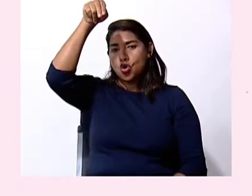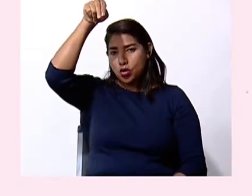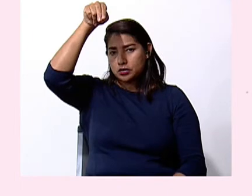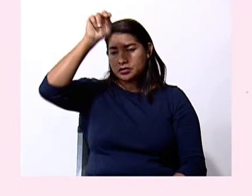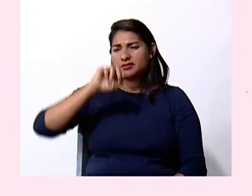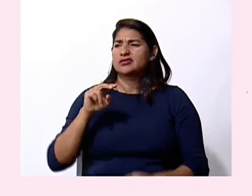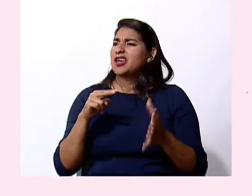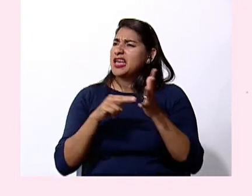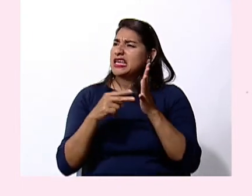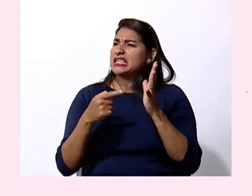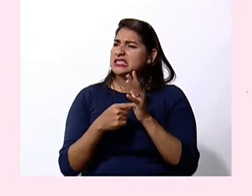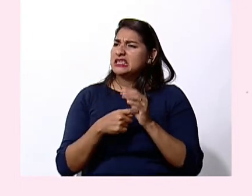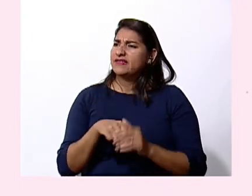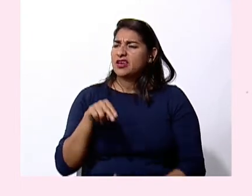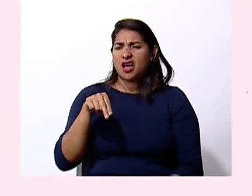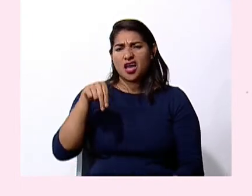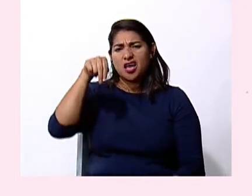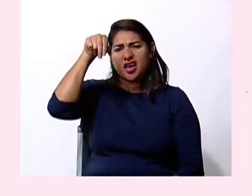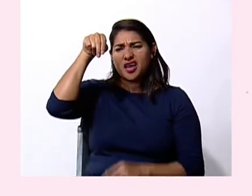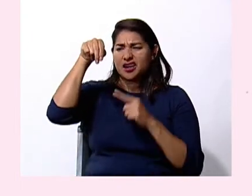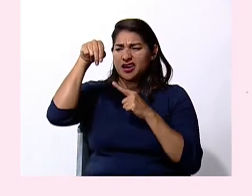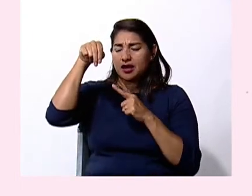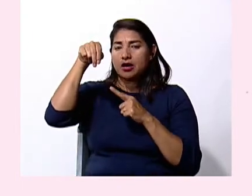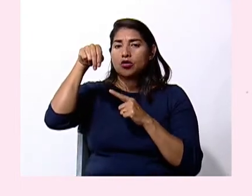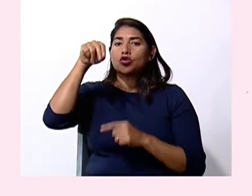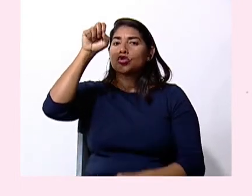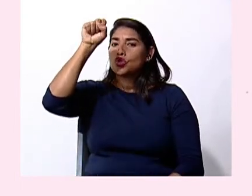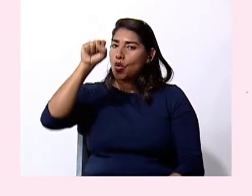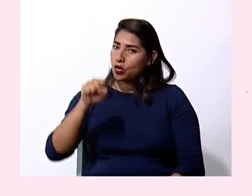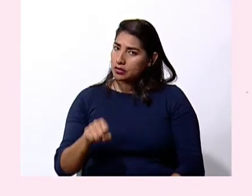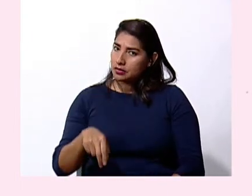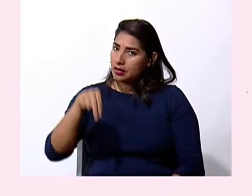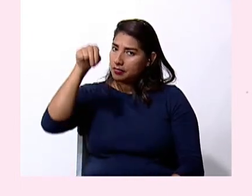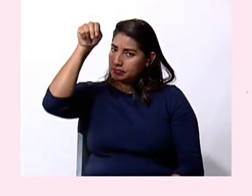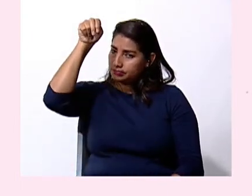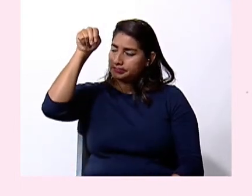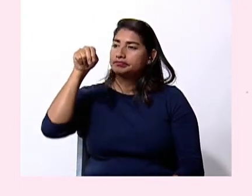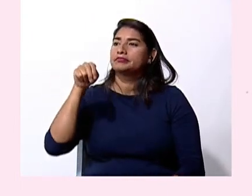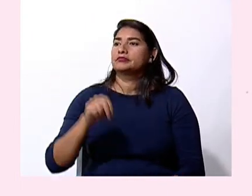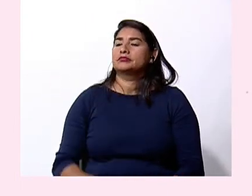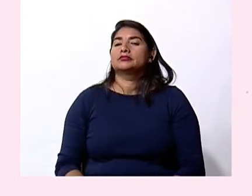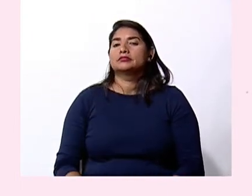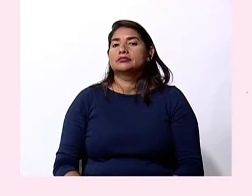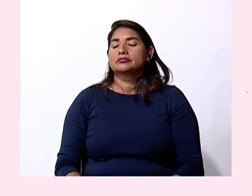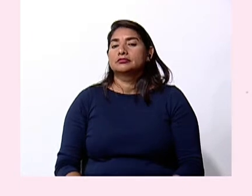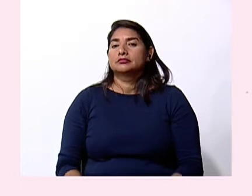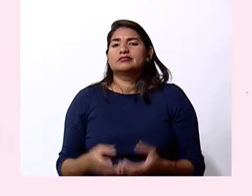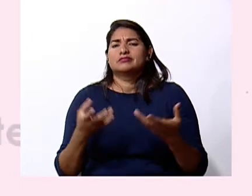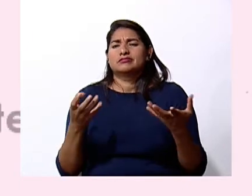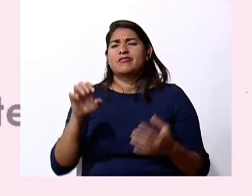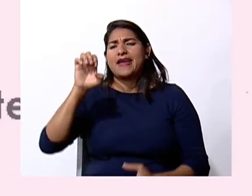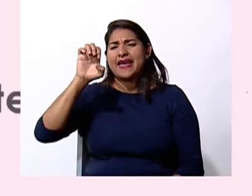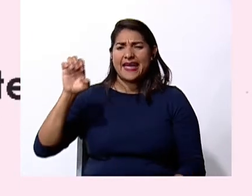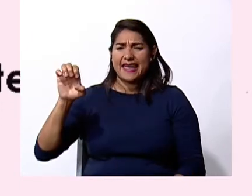significa la n? bueno la n significa norte ¿qué significa la e?